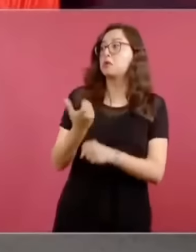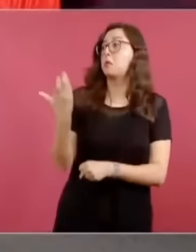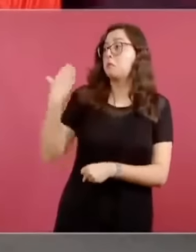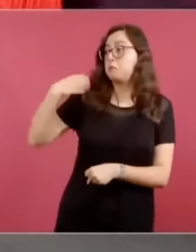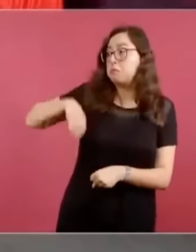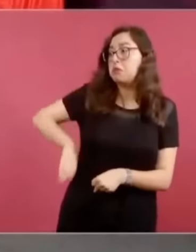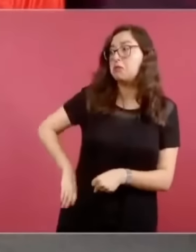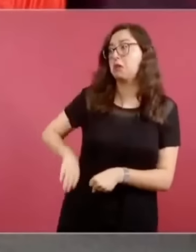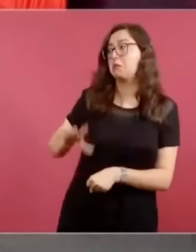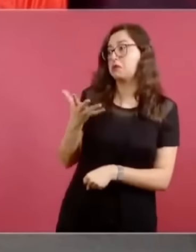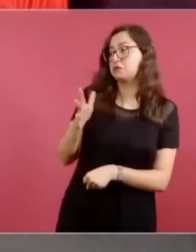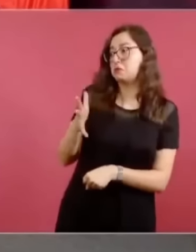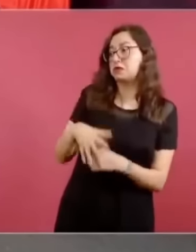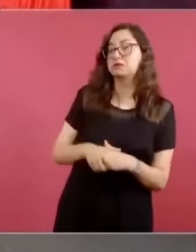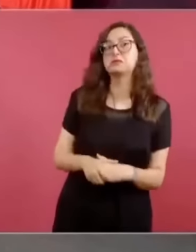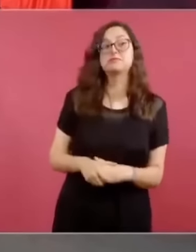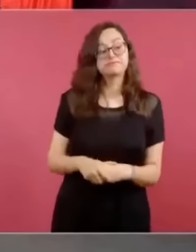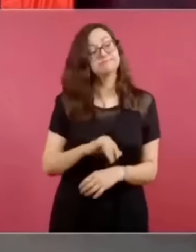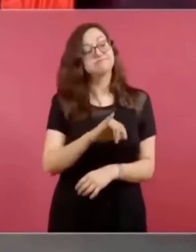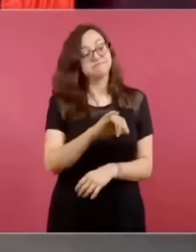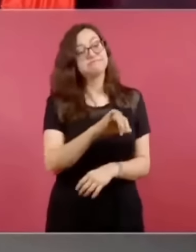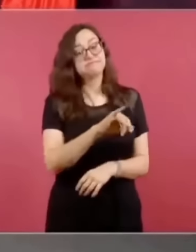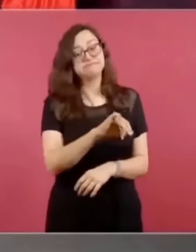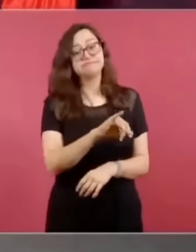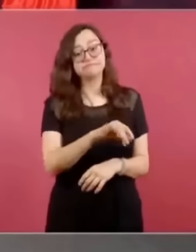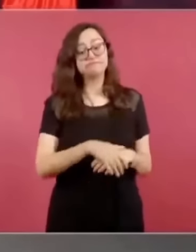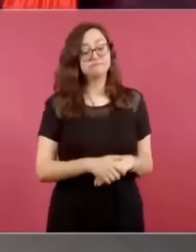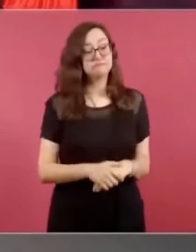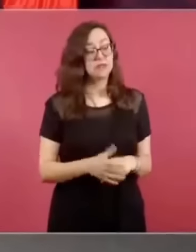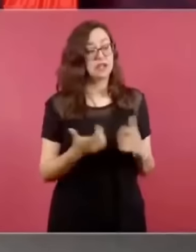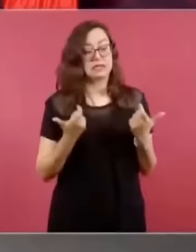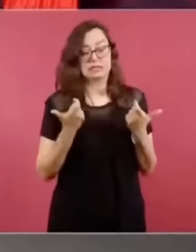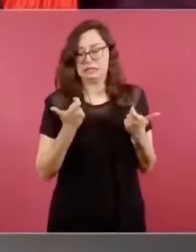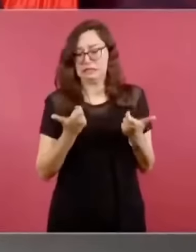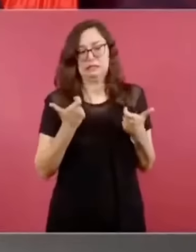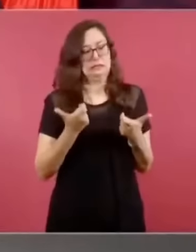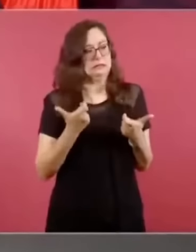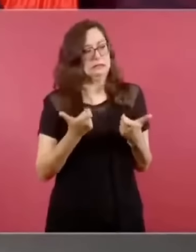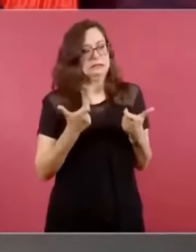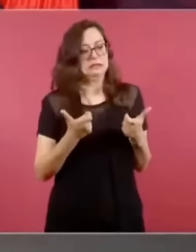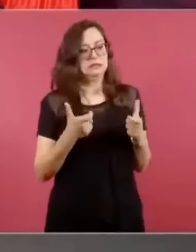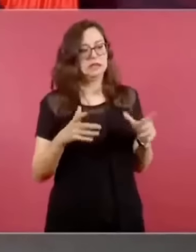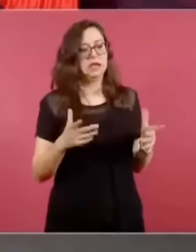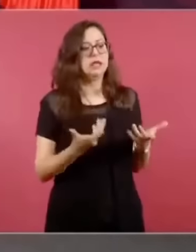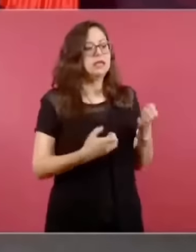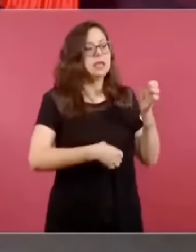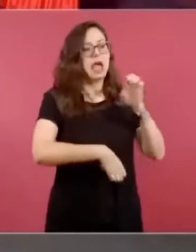y muy pocos controlaban